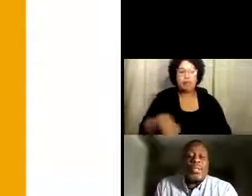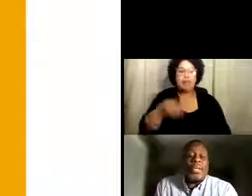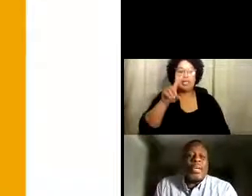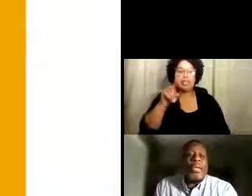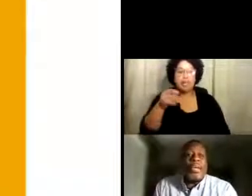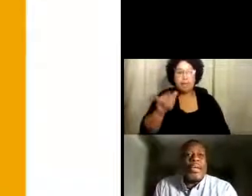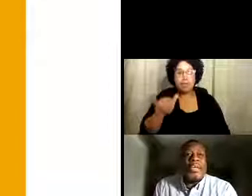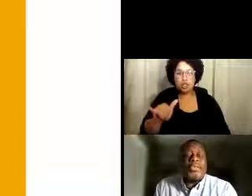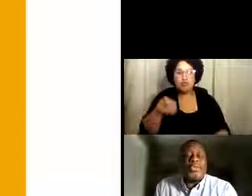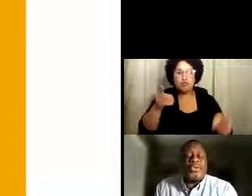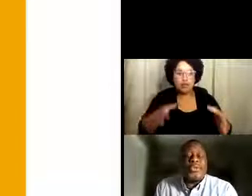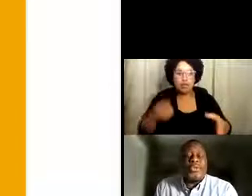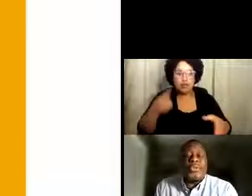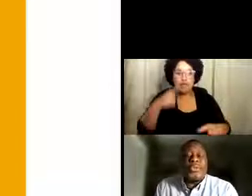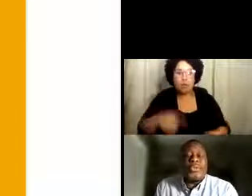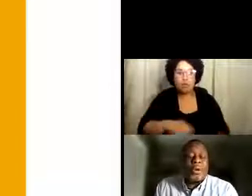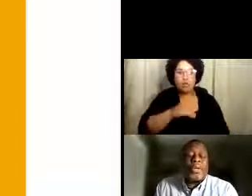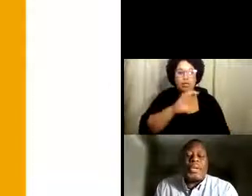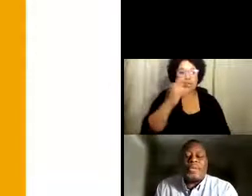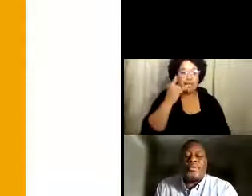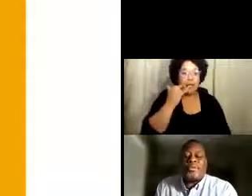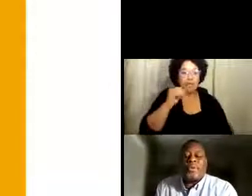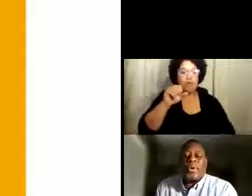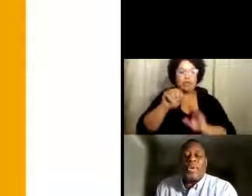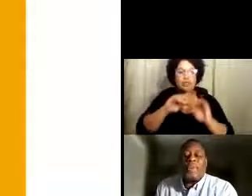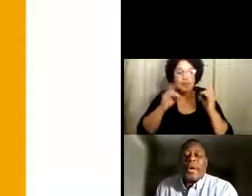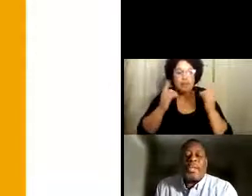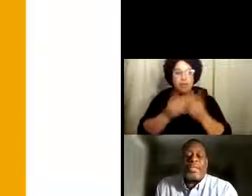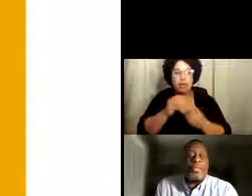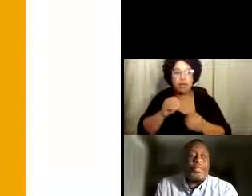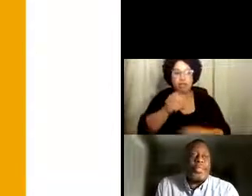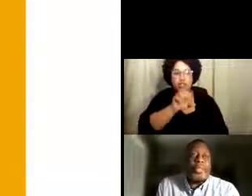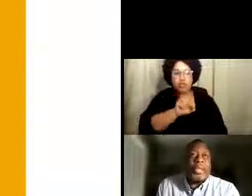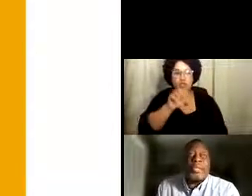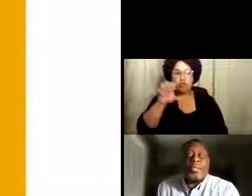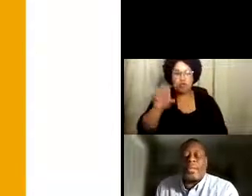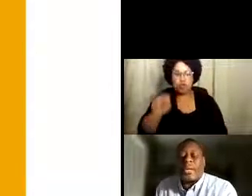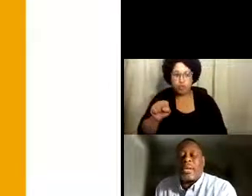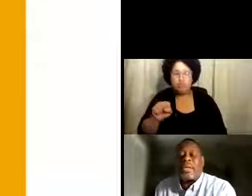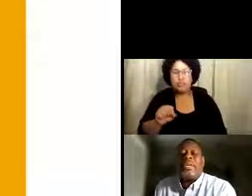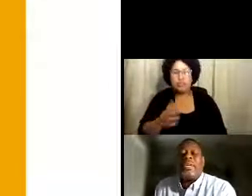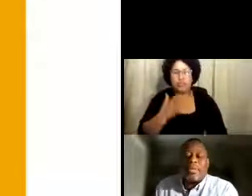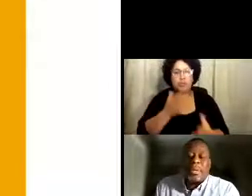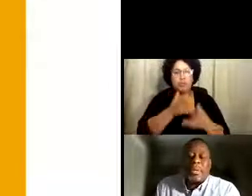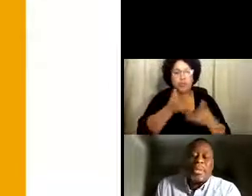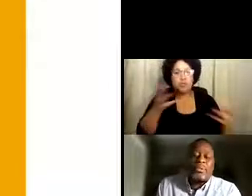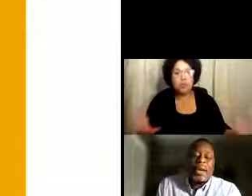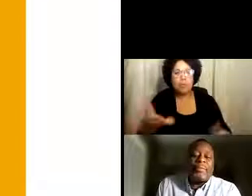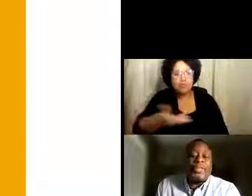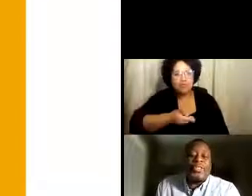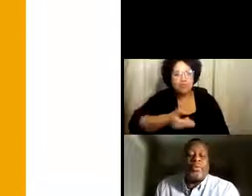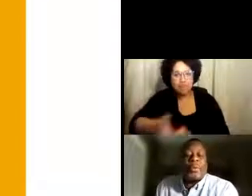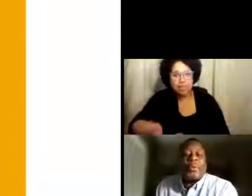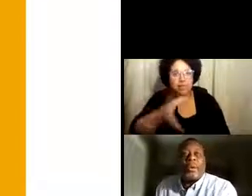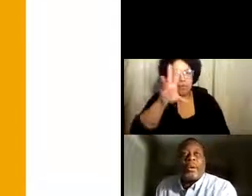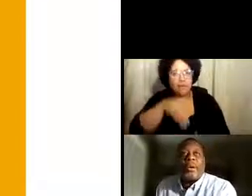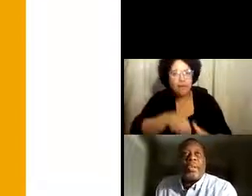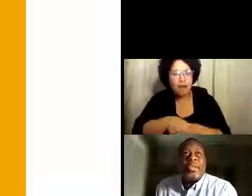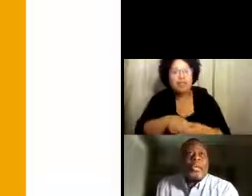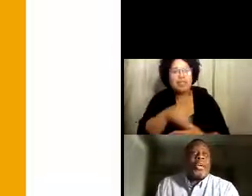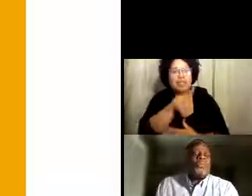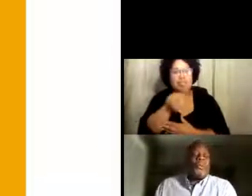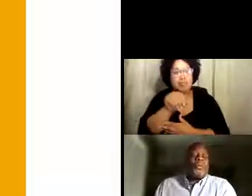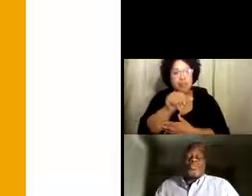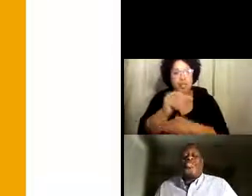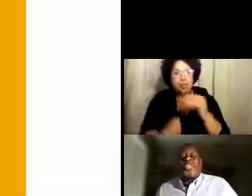del Departamento de Licenciatura, Dificio de Licenciatura de Cuidados Comunitarios. Me gustaría dar las gracias por invitarnos a